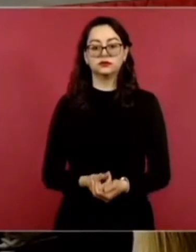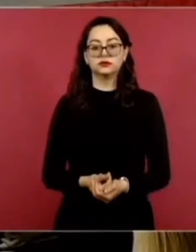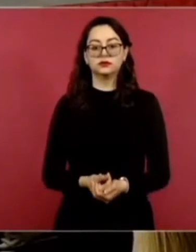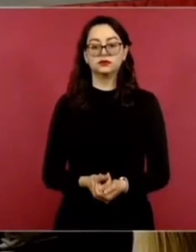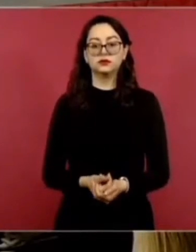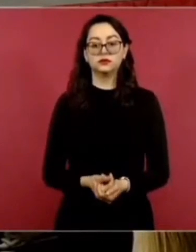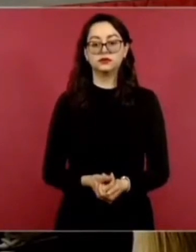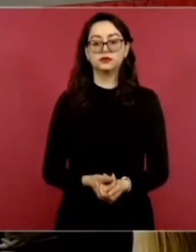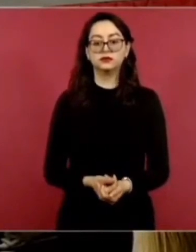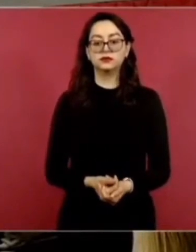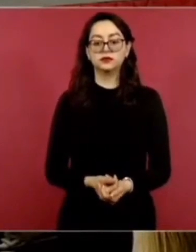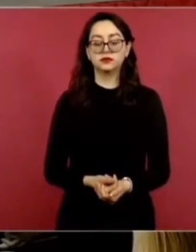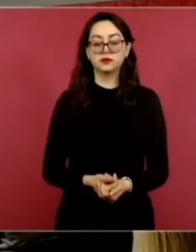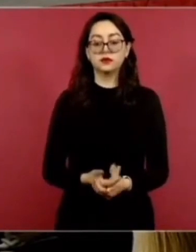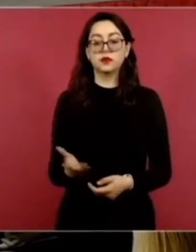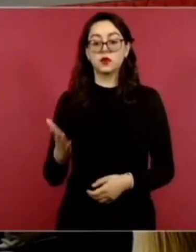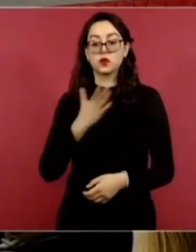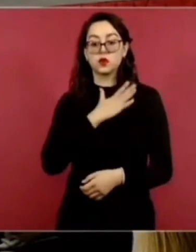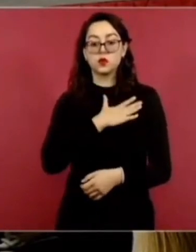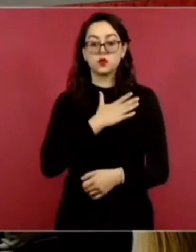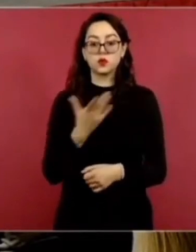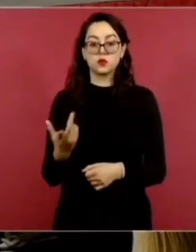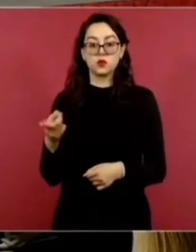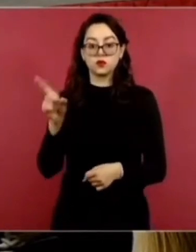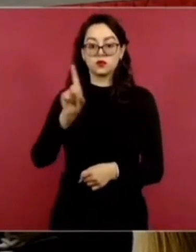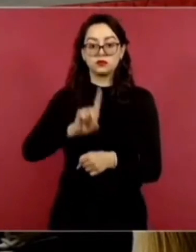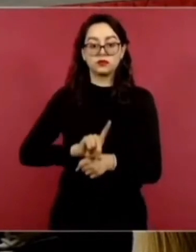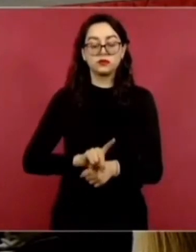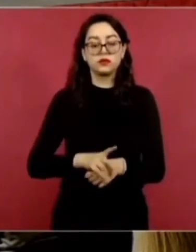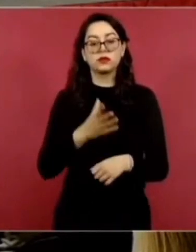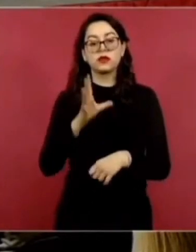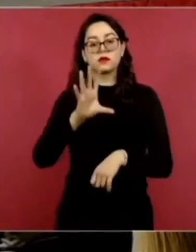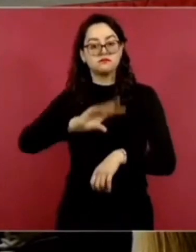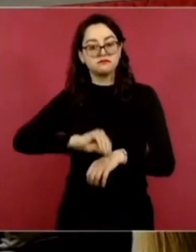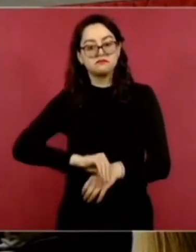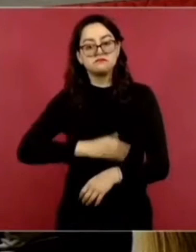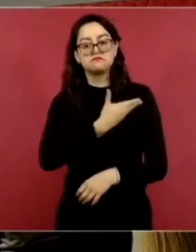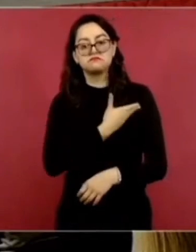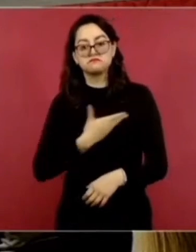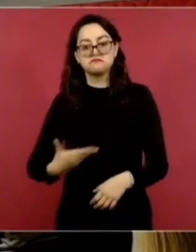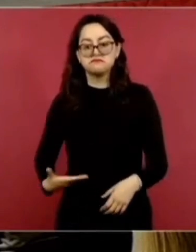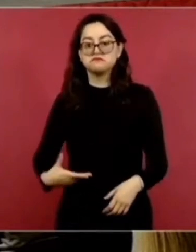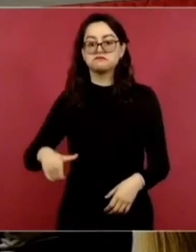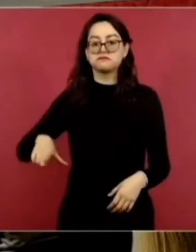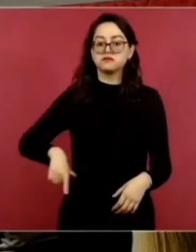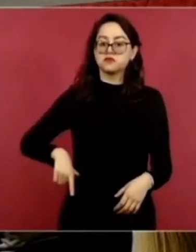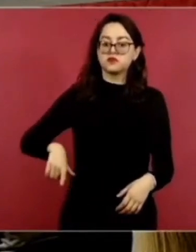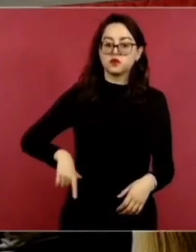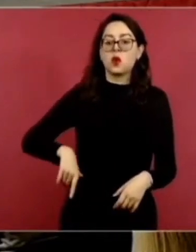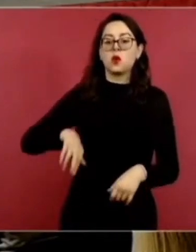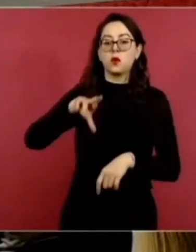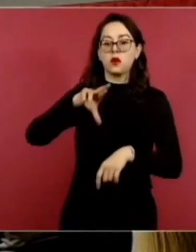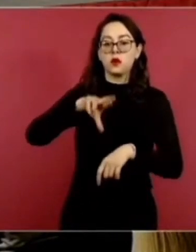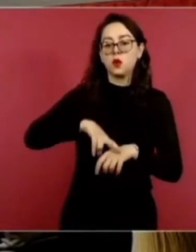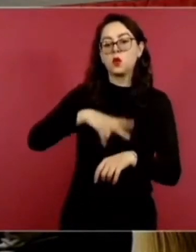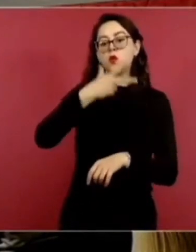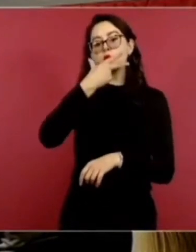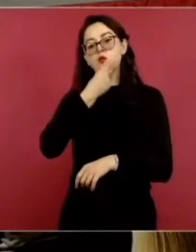Muy buenos días. Con su permiso, señor presidente, gobernadores, gobernadoras,